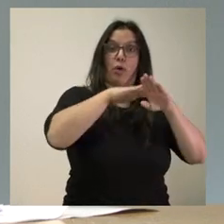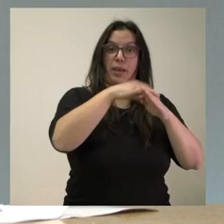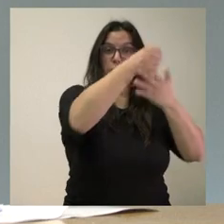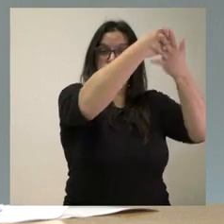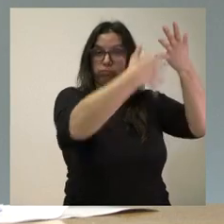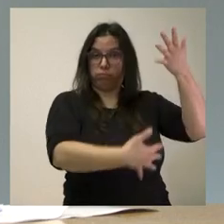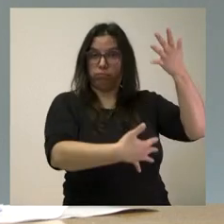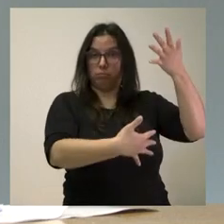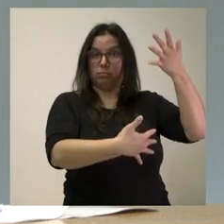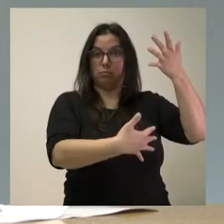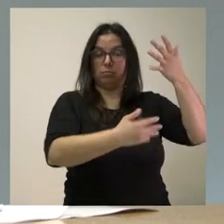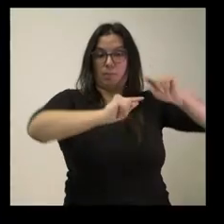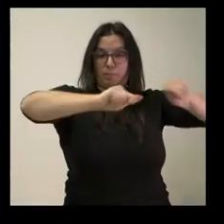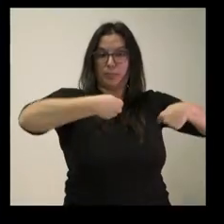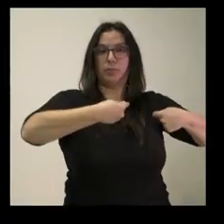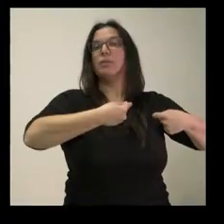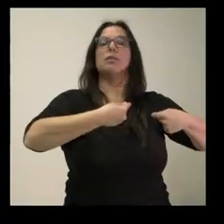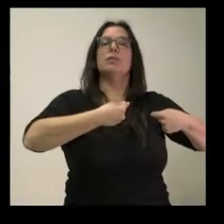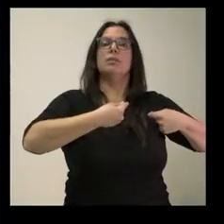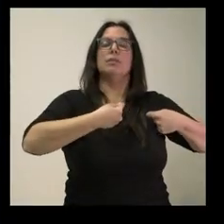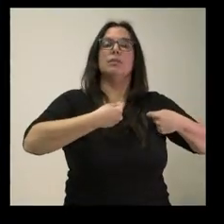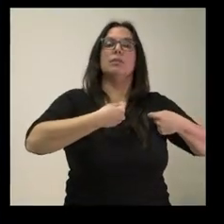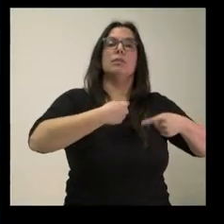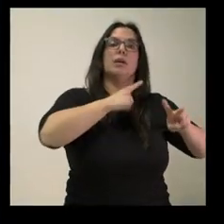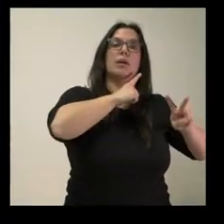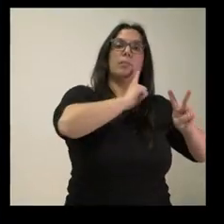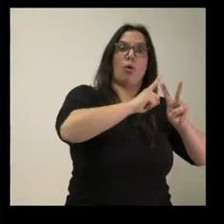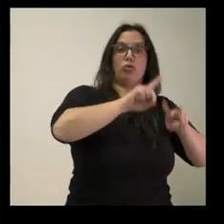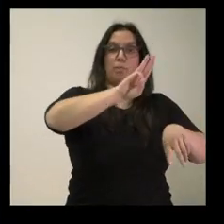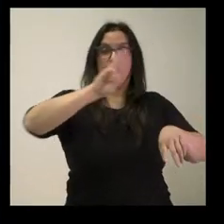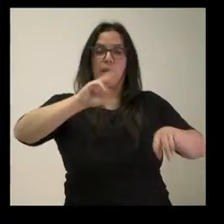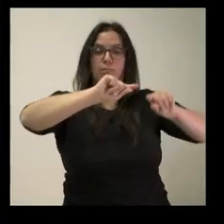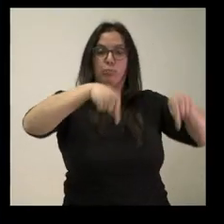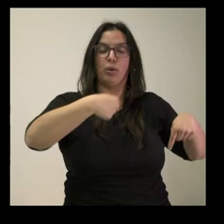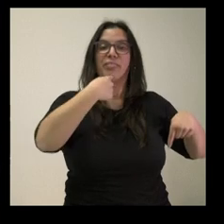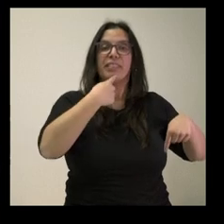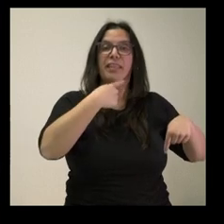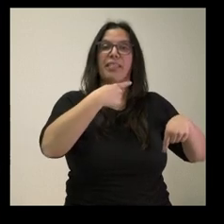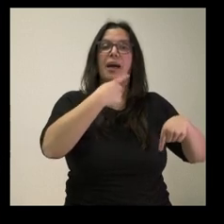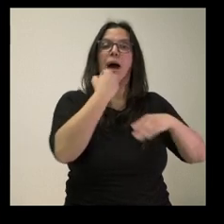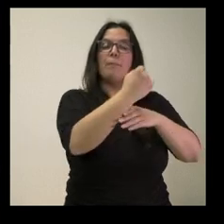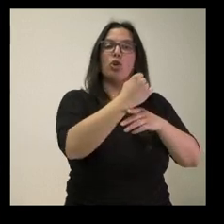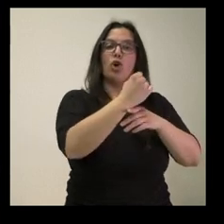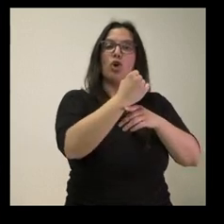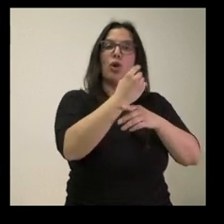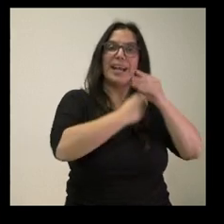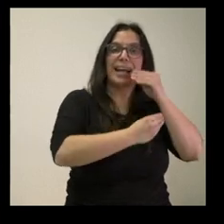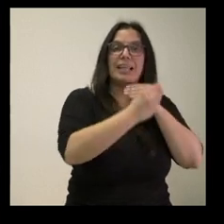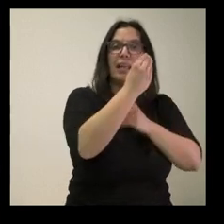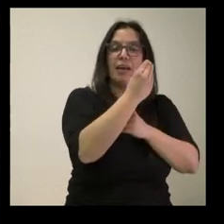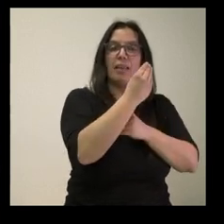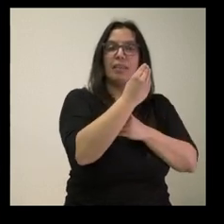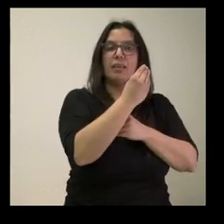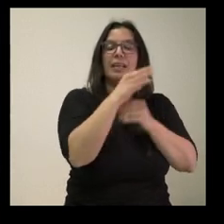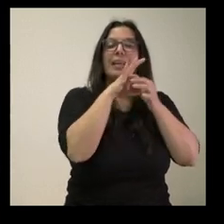firmado por Alfonso Fernández Mañoco y Juan García Gallardo, sitúan el apoyo a la natalidad mediante ayudas directas, incentivos